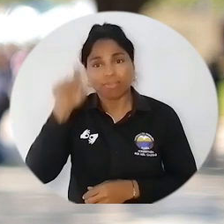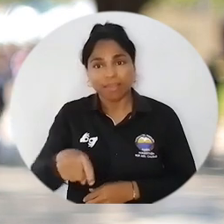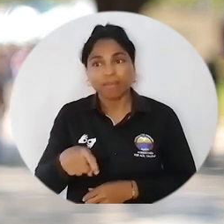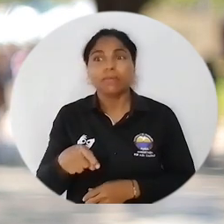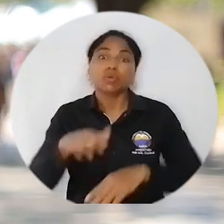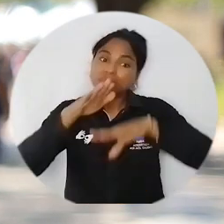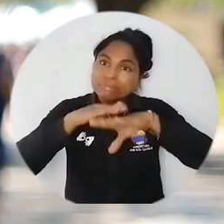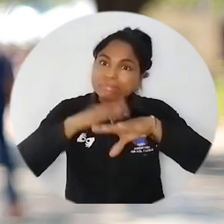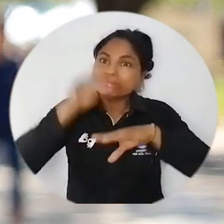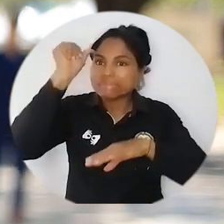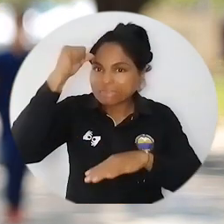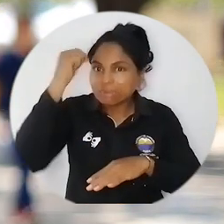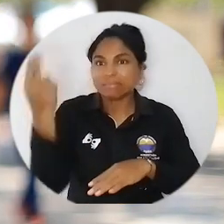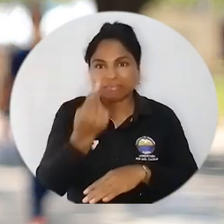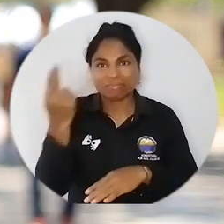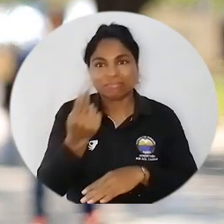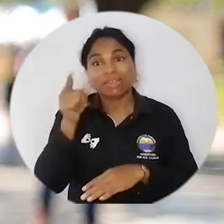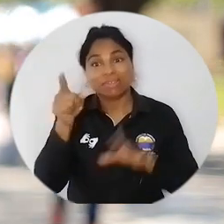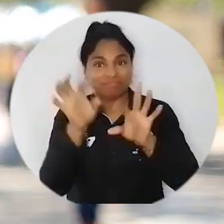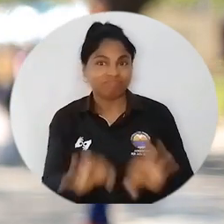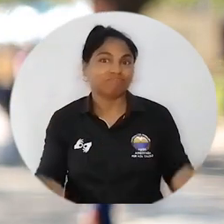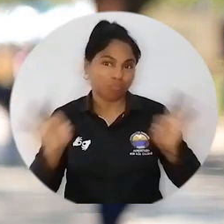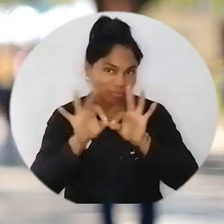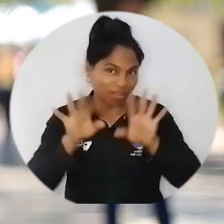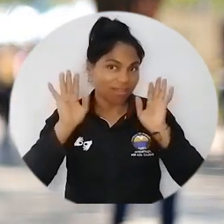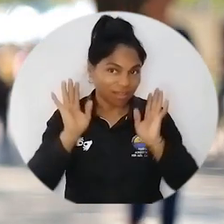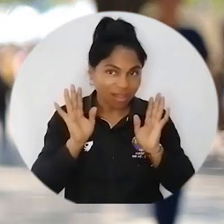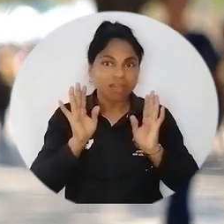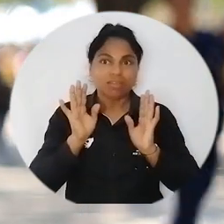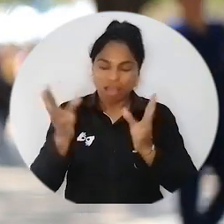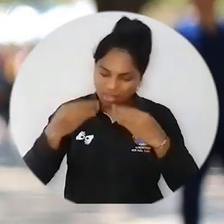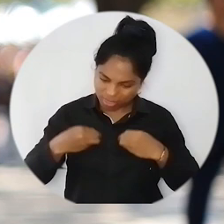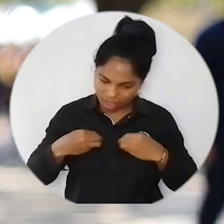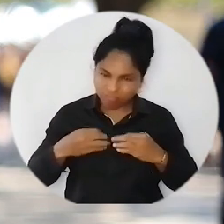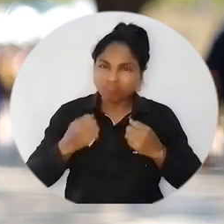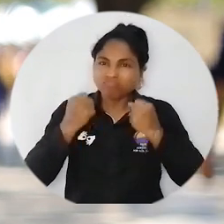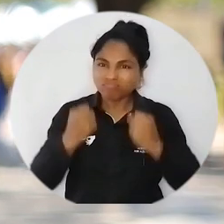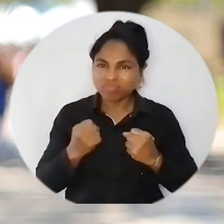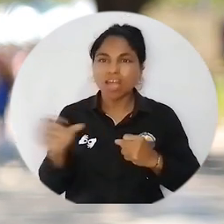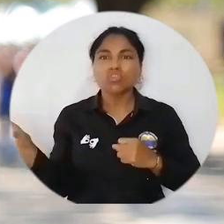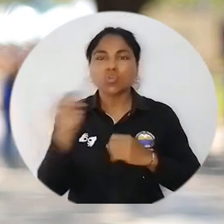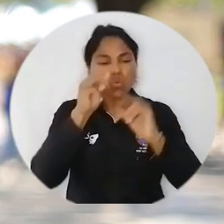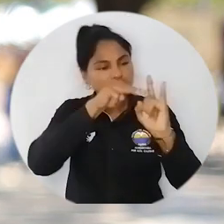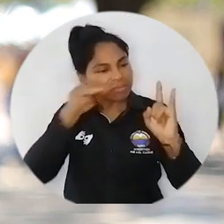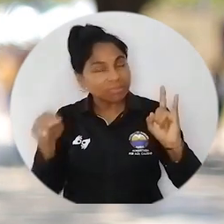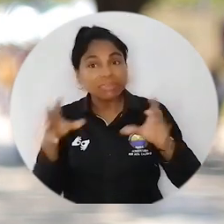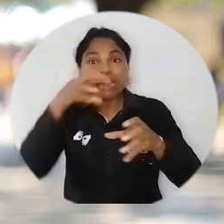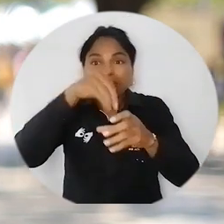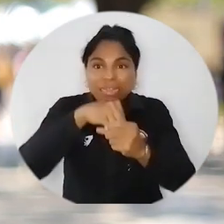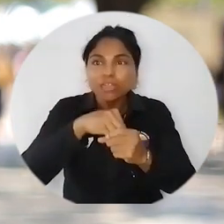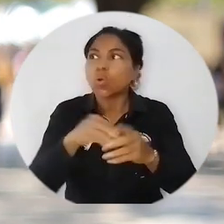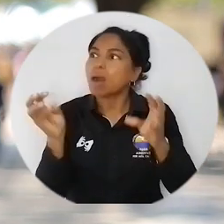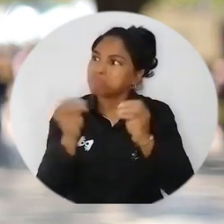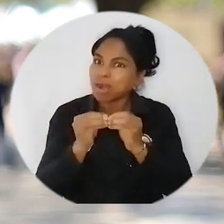pero por lo menos que estén recordándole y volviéndole a decir, es muy importante y pues da la seguridad de que todos